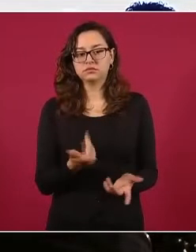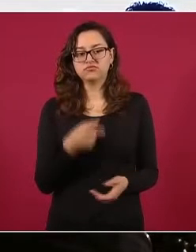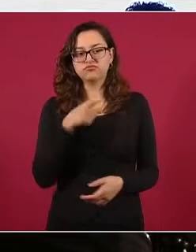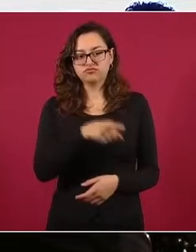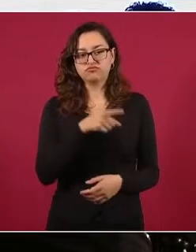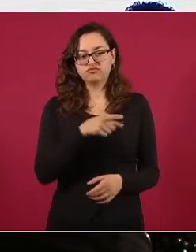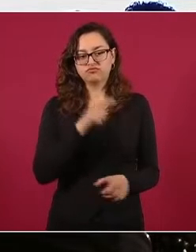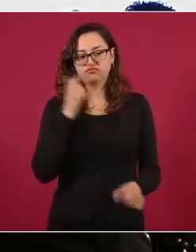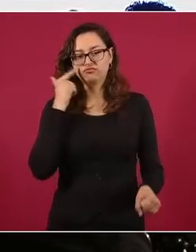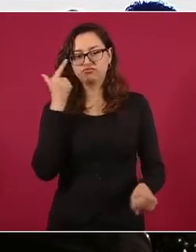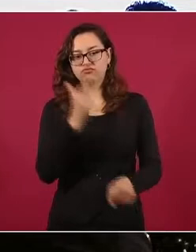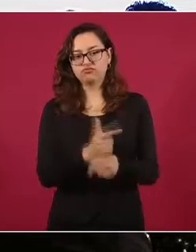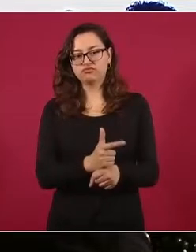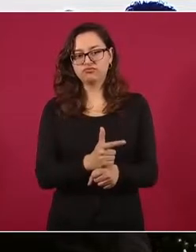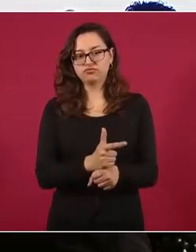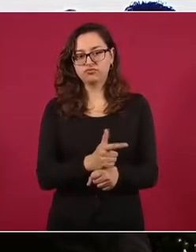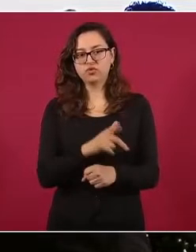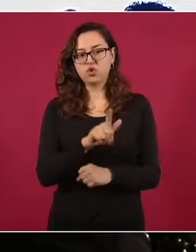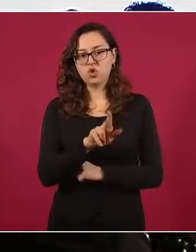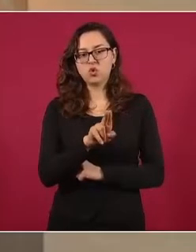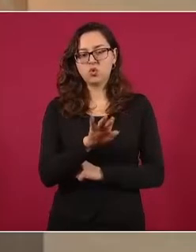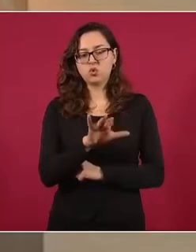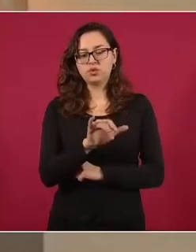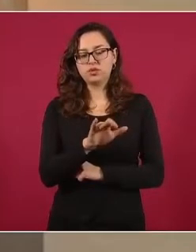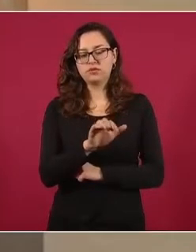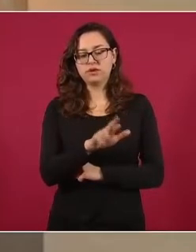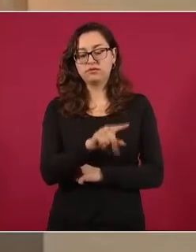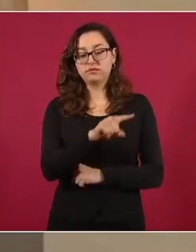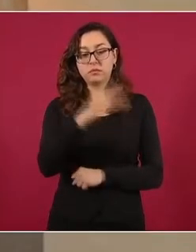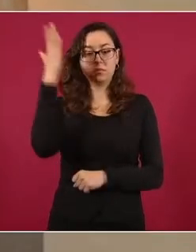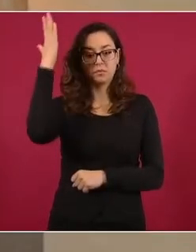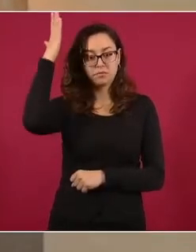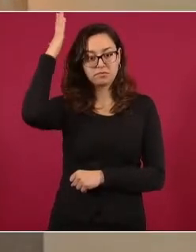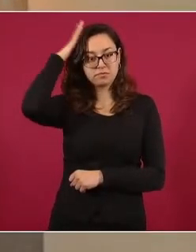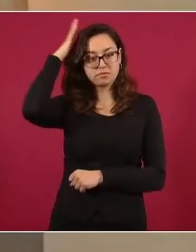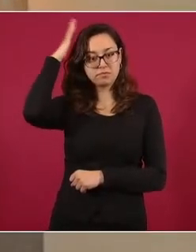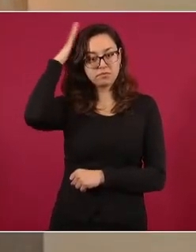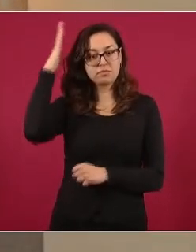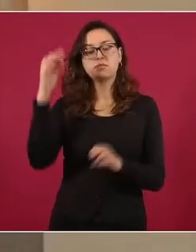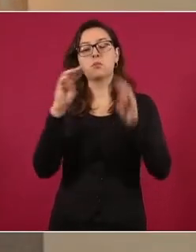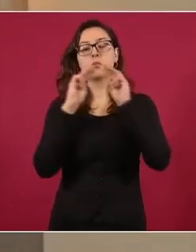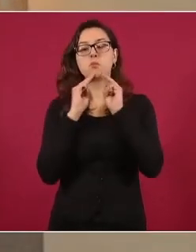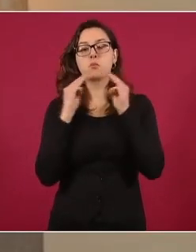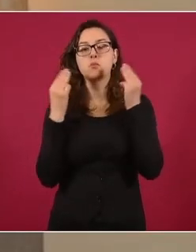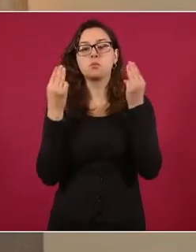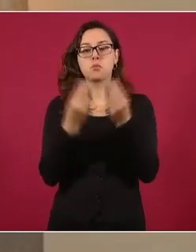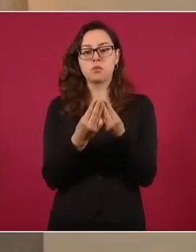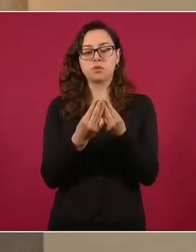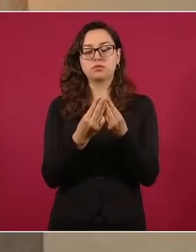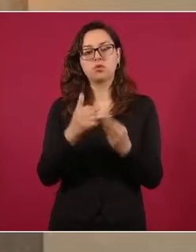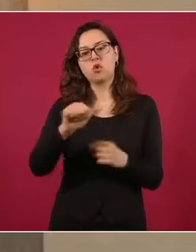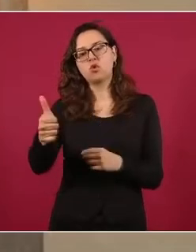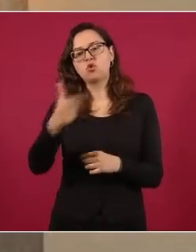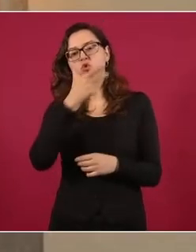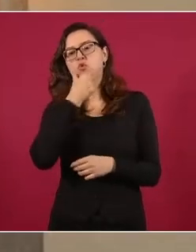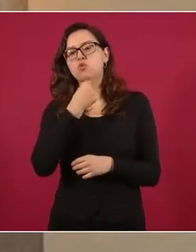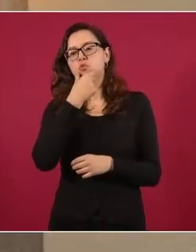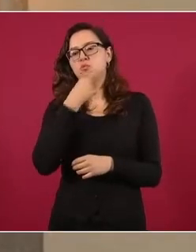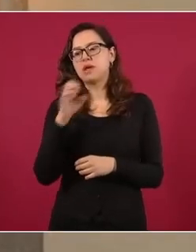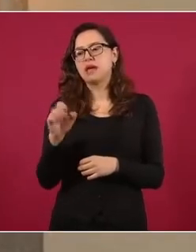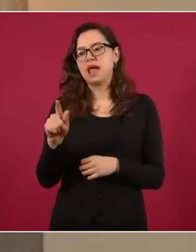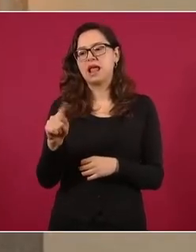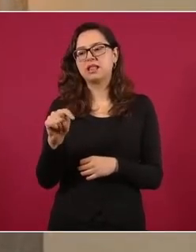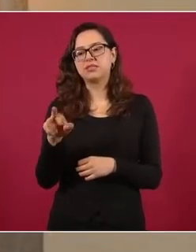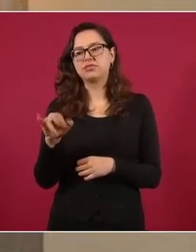líder regional del cártel Jalisco en Quintana Roo, al sustituir a otro sujeto apodado el Triquis, y este